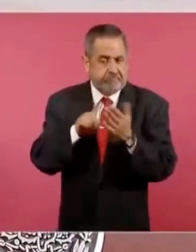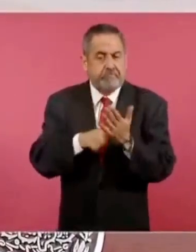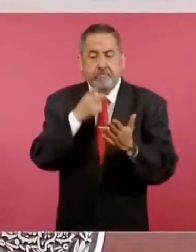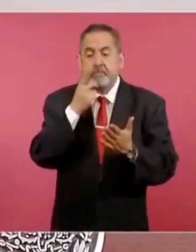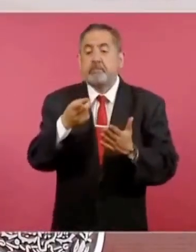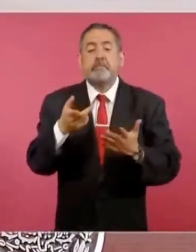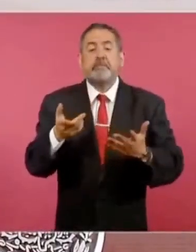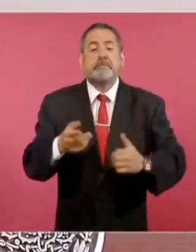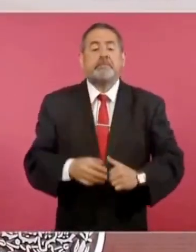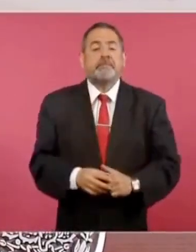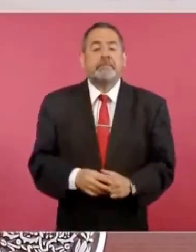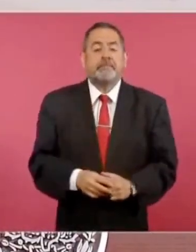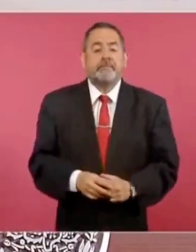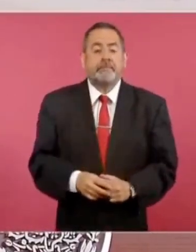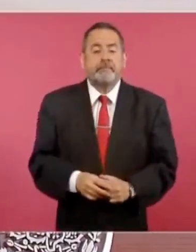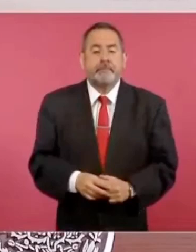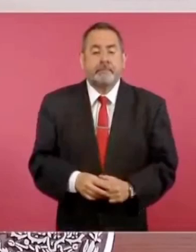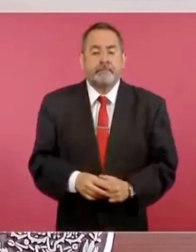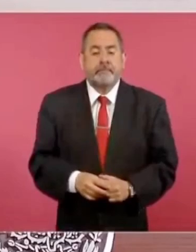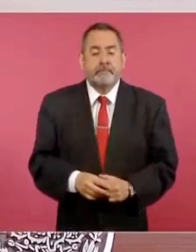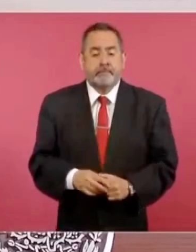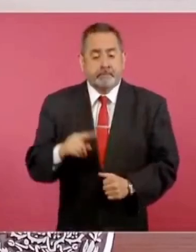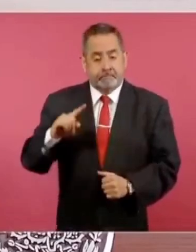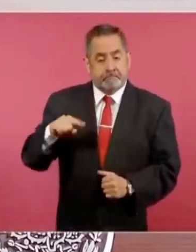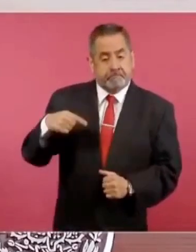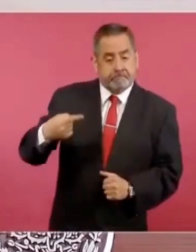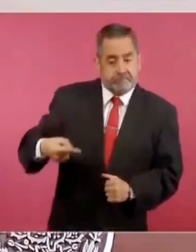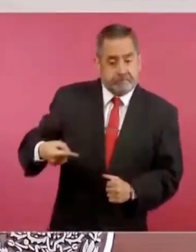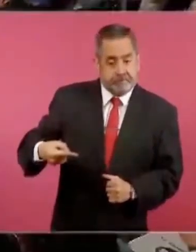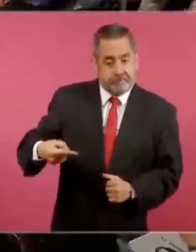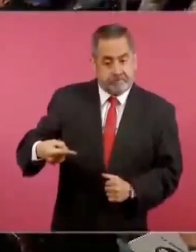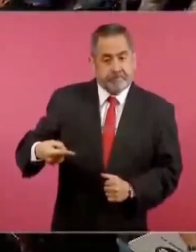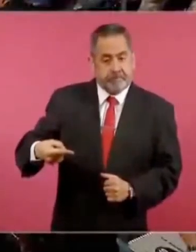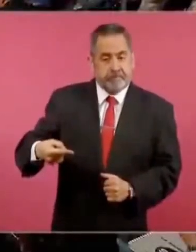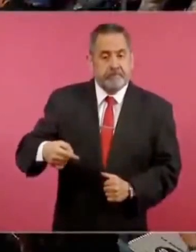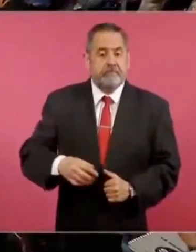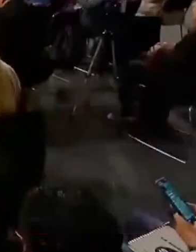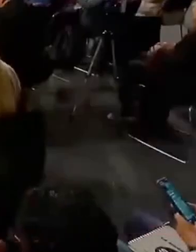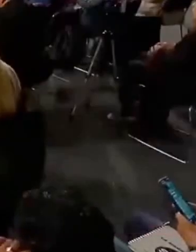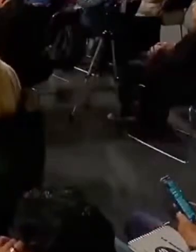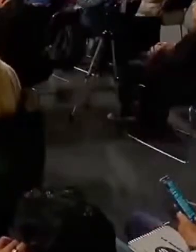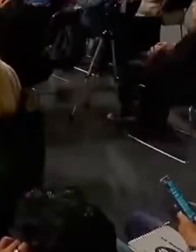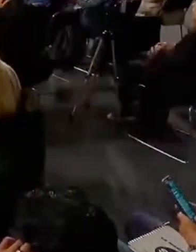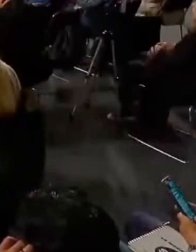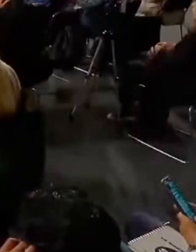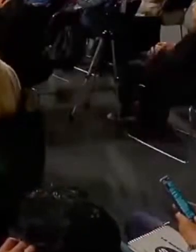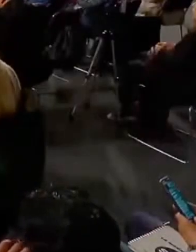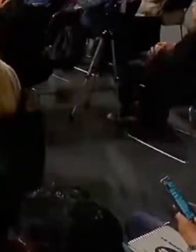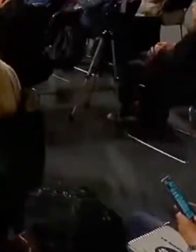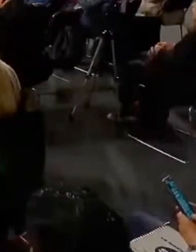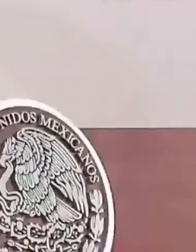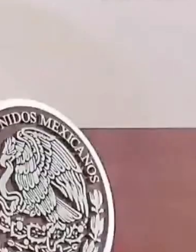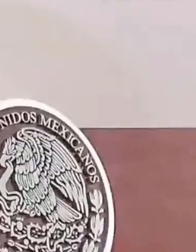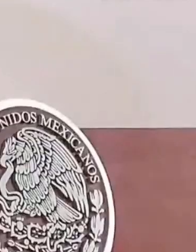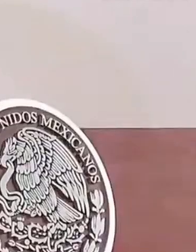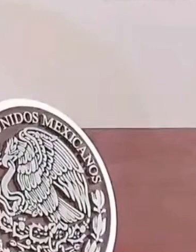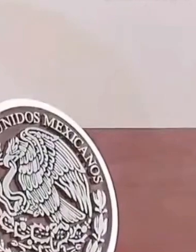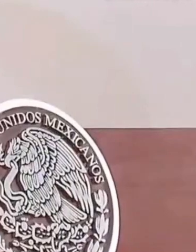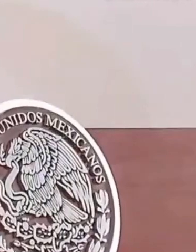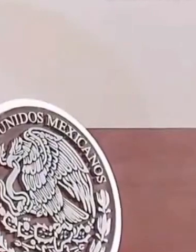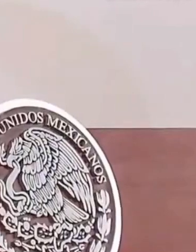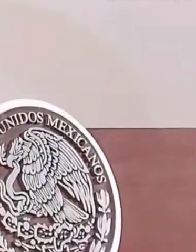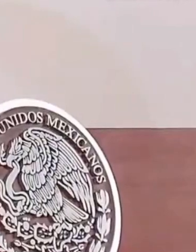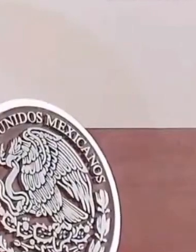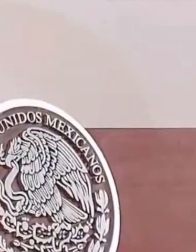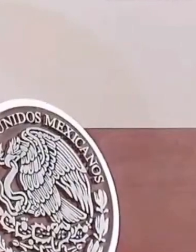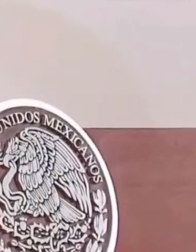que al día siguiente de la llegada de Villa a la capital del país, recibió